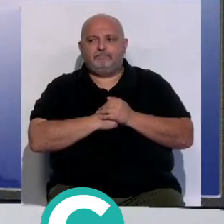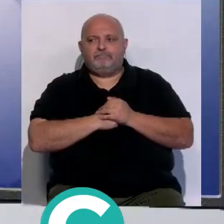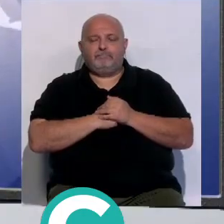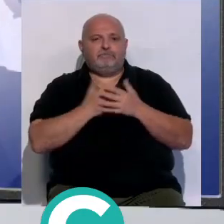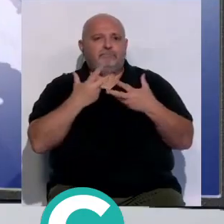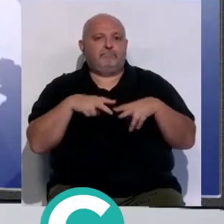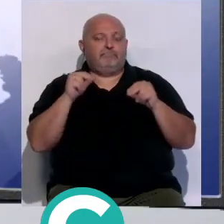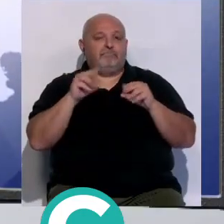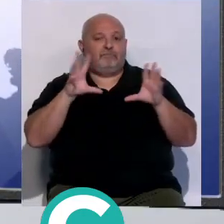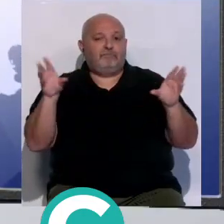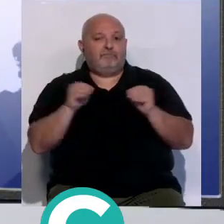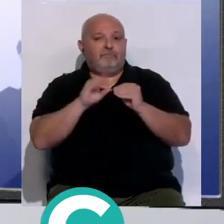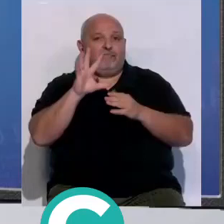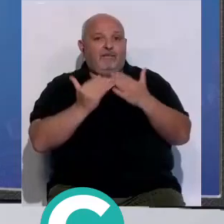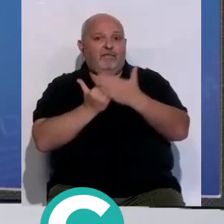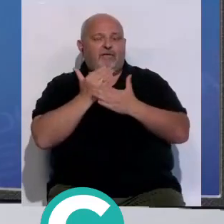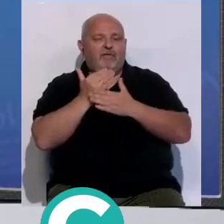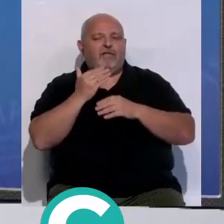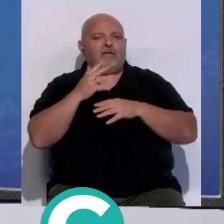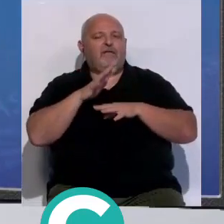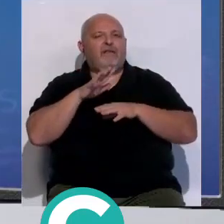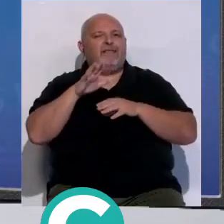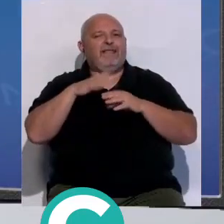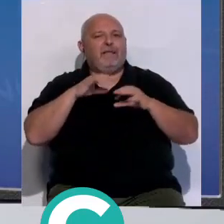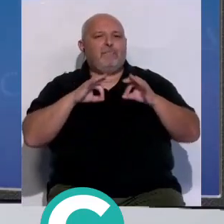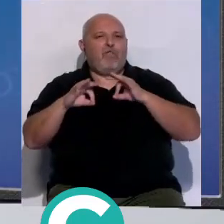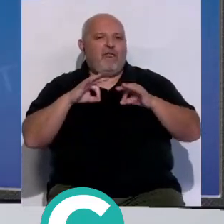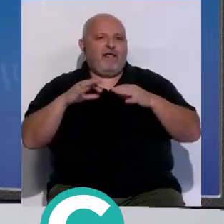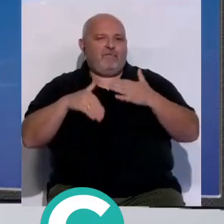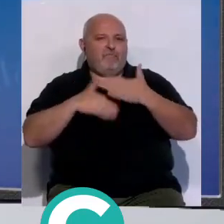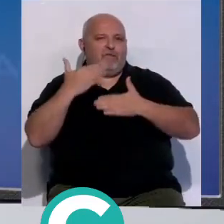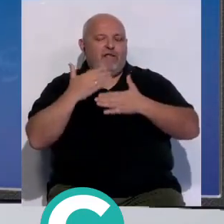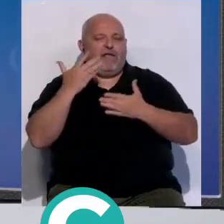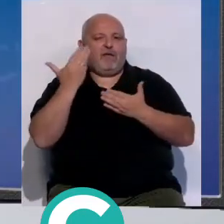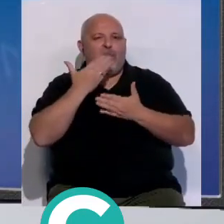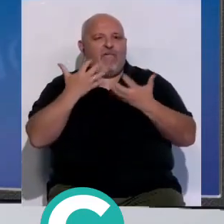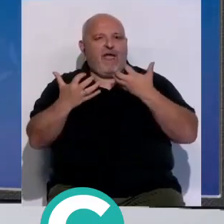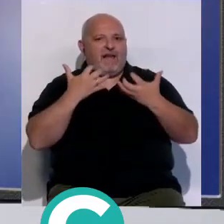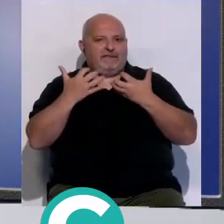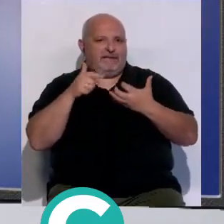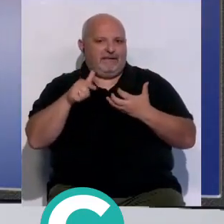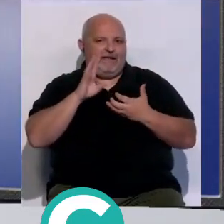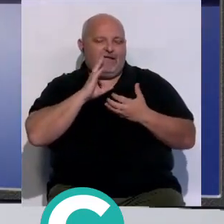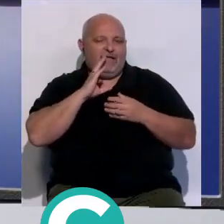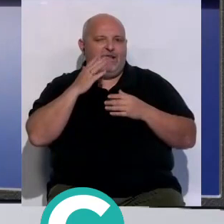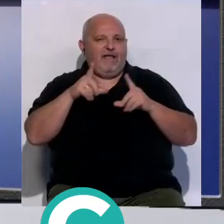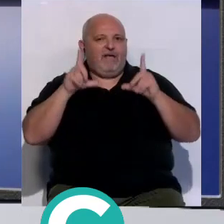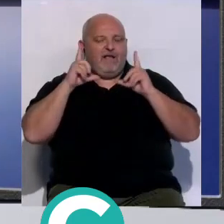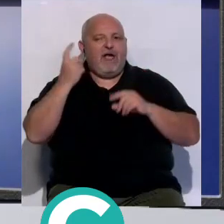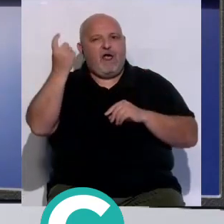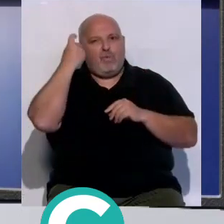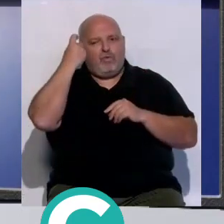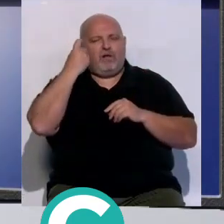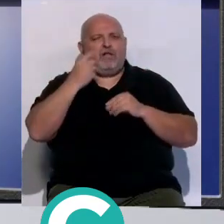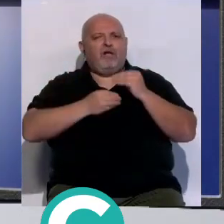cerramos nuestro repaso informativo con el desfile de moda organizado por la escuela de arte de Cádiz protagonizado por sus alumnos y que